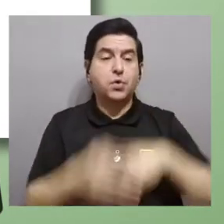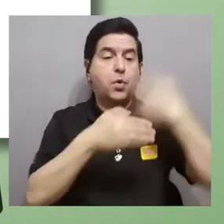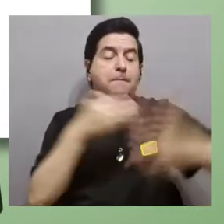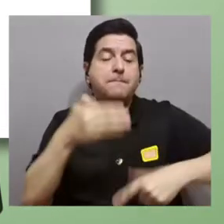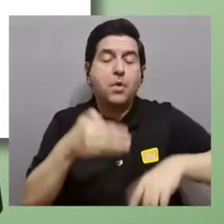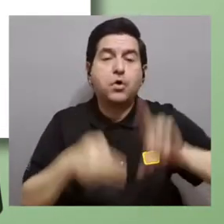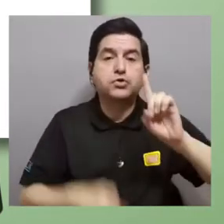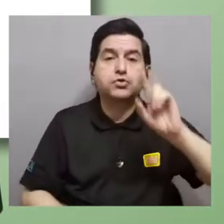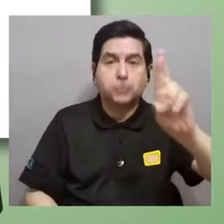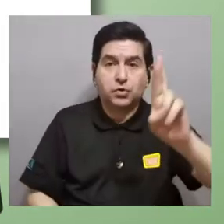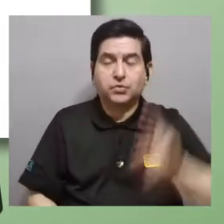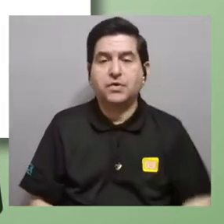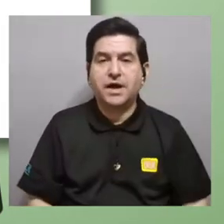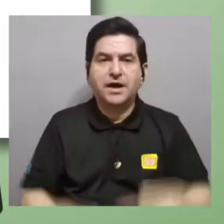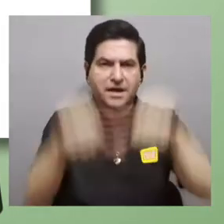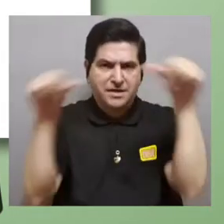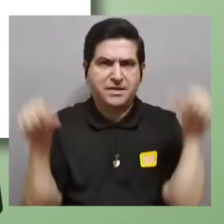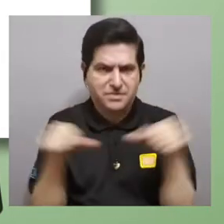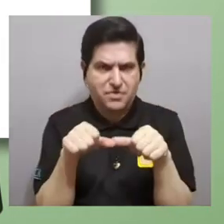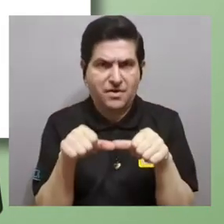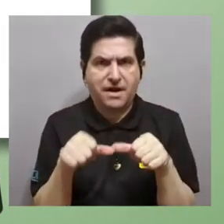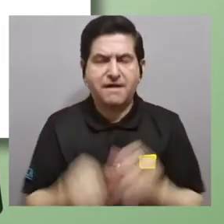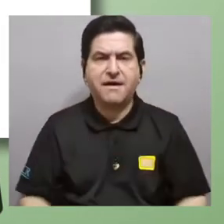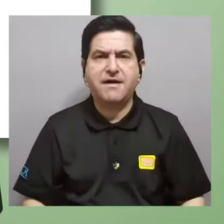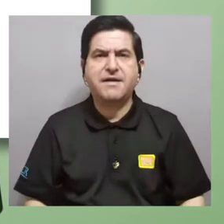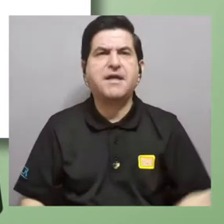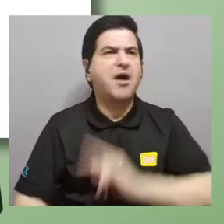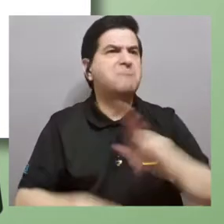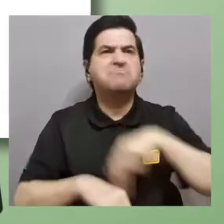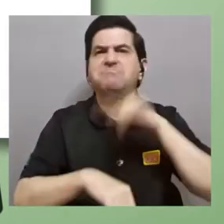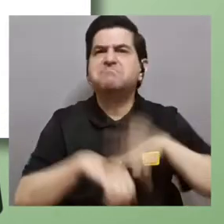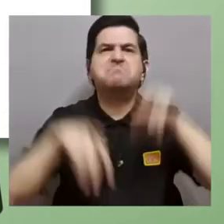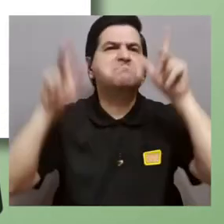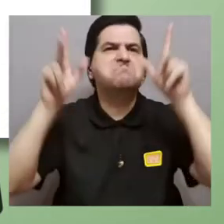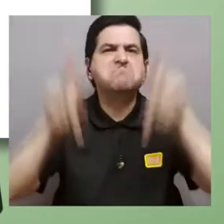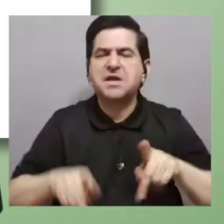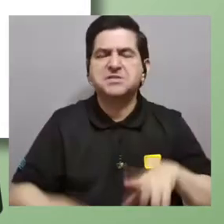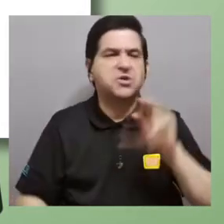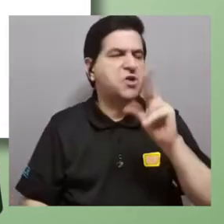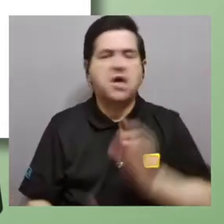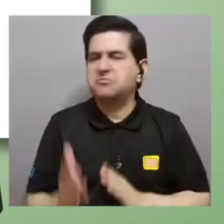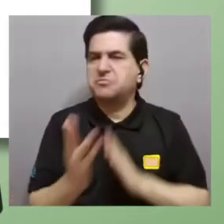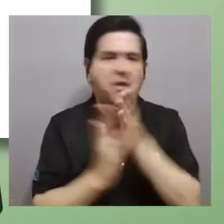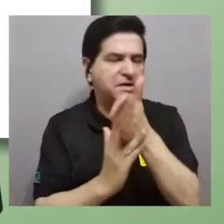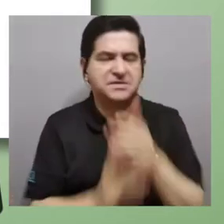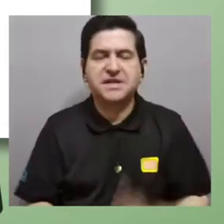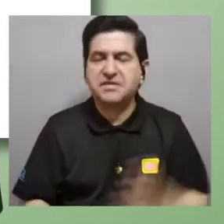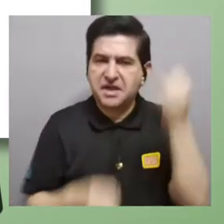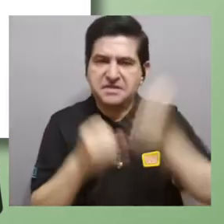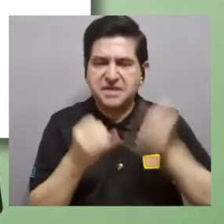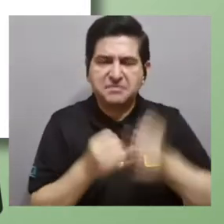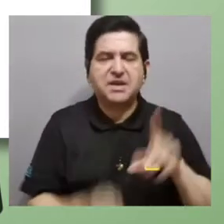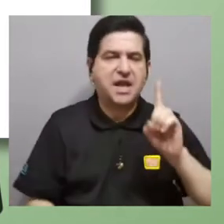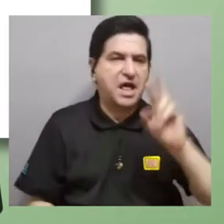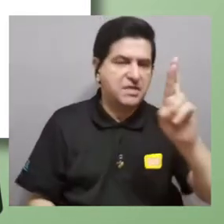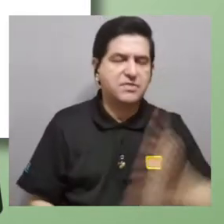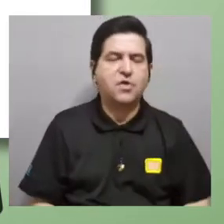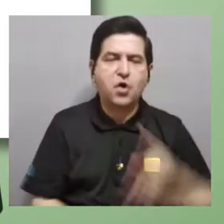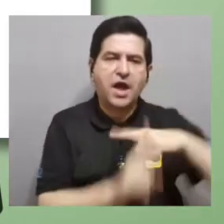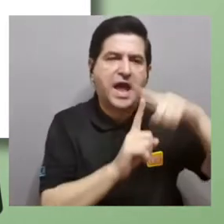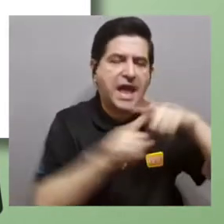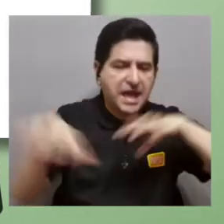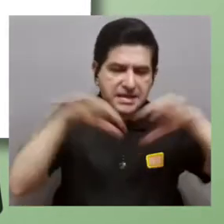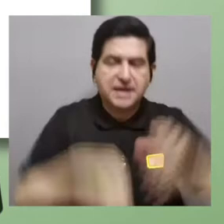a hacer mi postdoctorado, que fue en un área que, pues, normalmente una persona no hubiera entrado terminando su